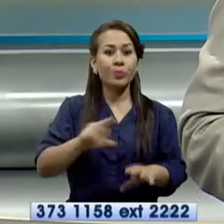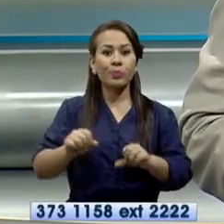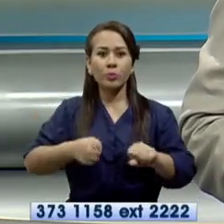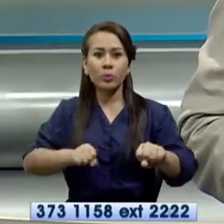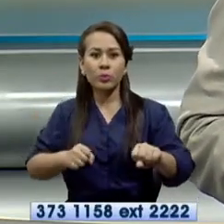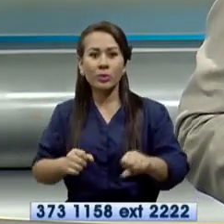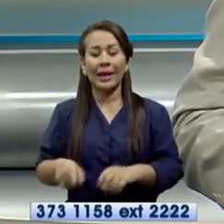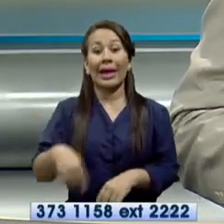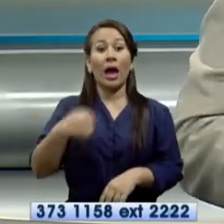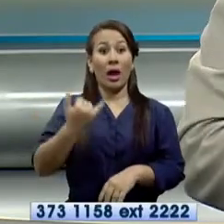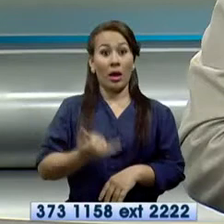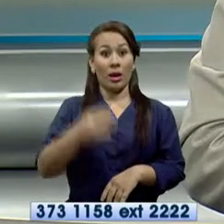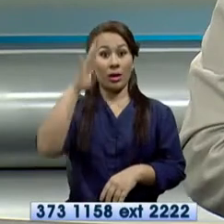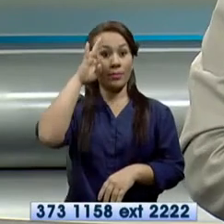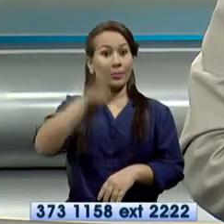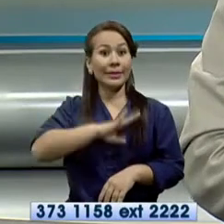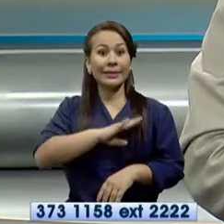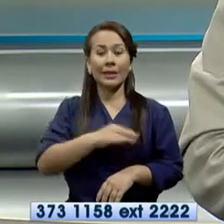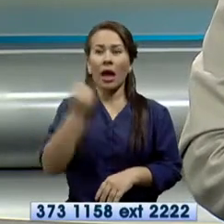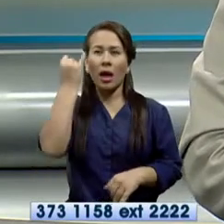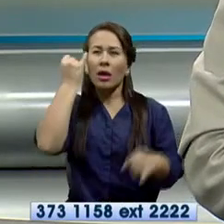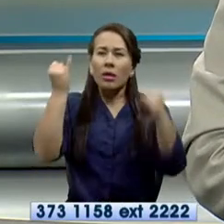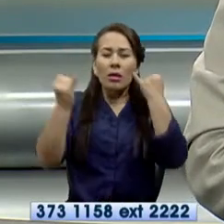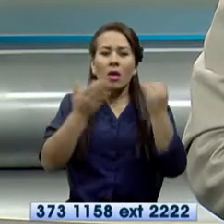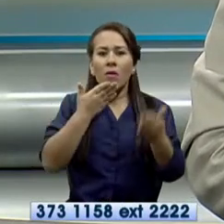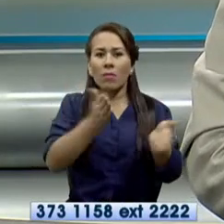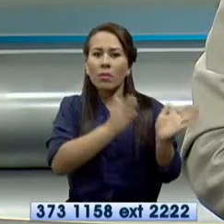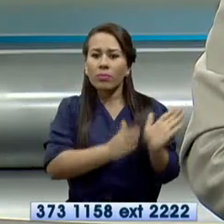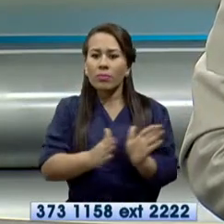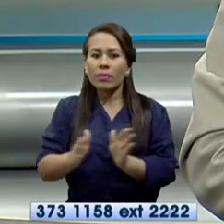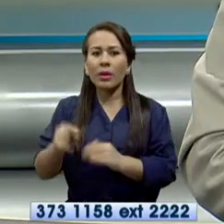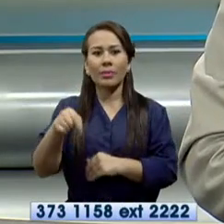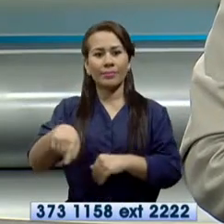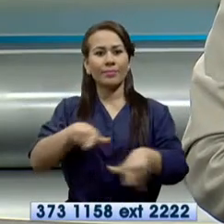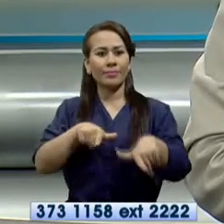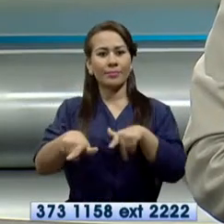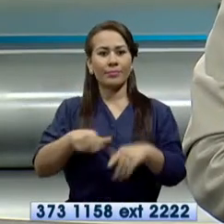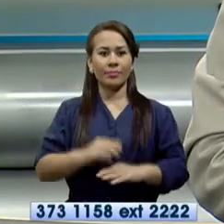ejecuta estrategias para combatir la delincuencia en esa zona del puerto principal.